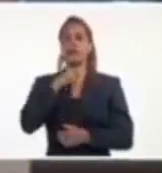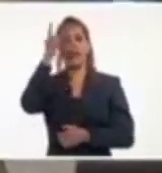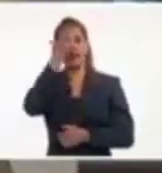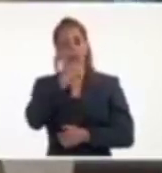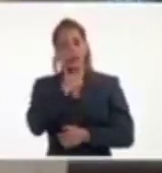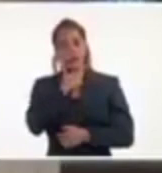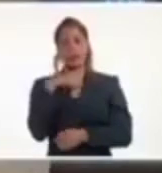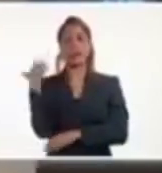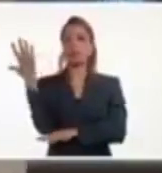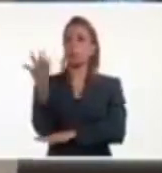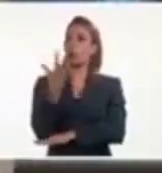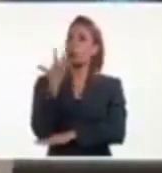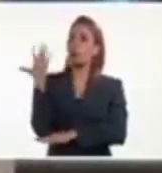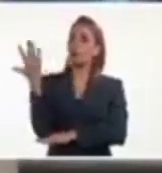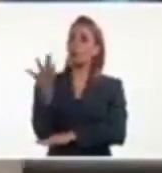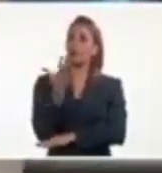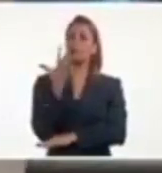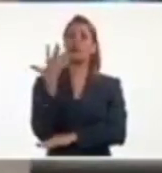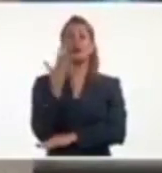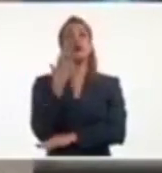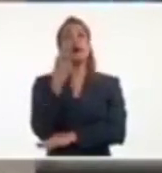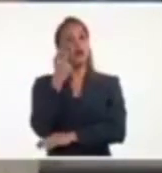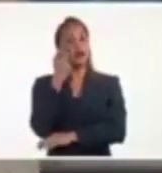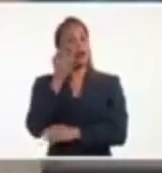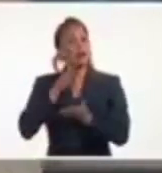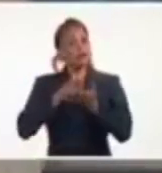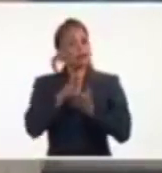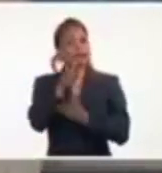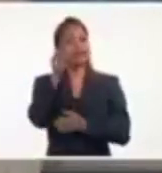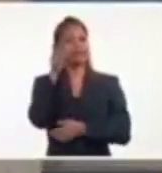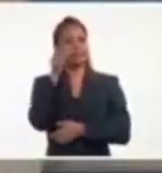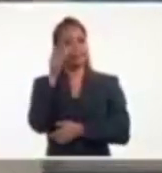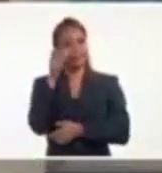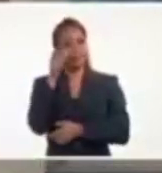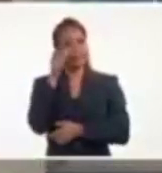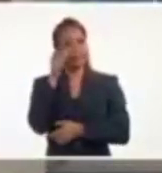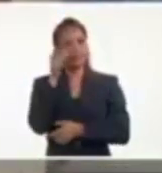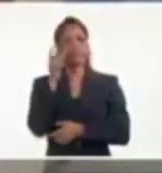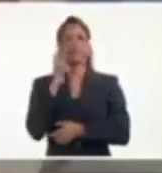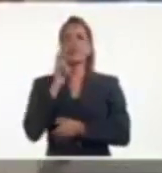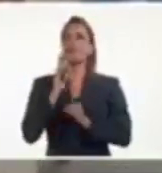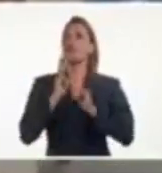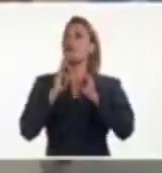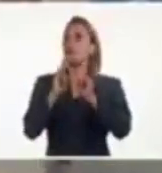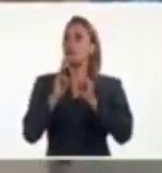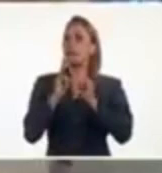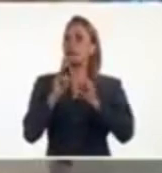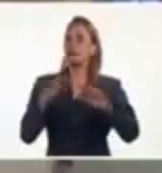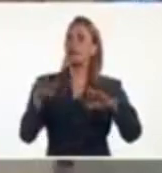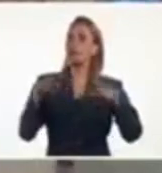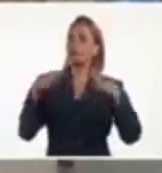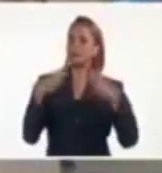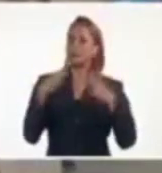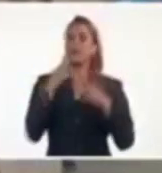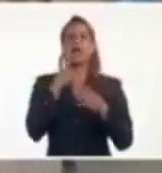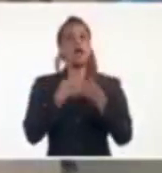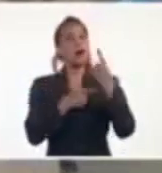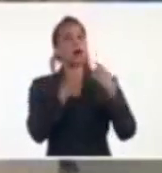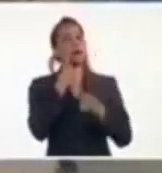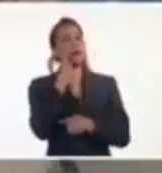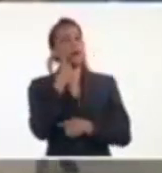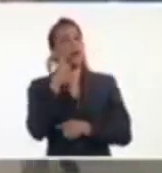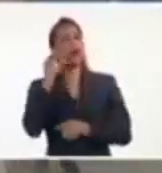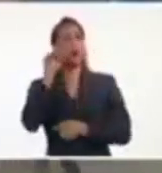tormenta tropical que no se puede todavía dejar de perder de vista, aunque ustedes la vean que se ha debilitado un poco,